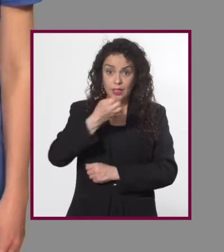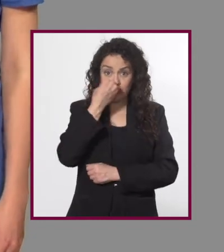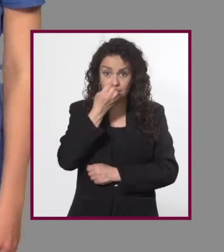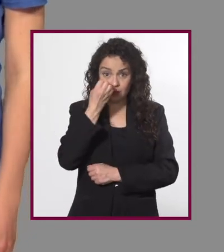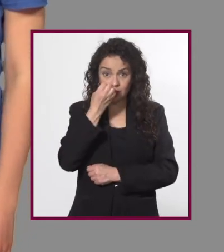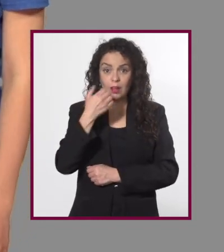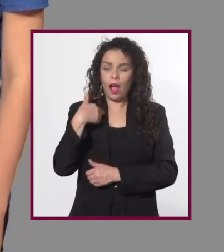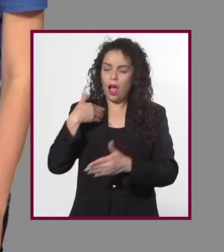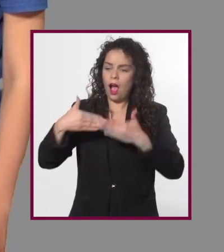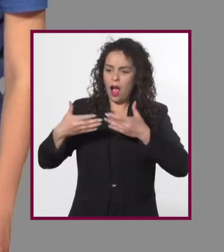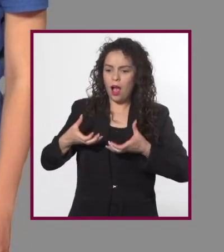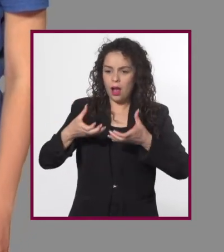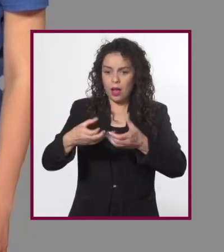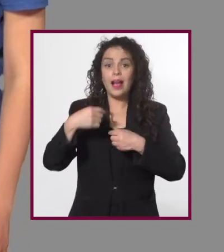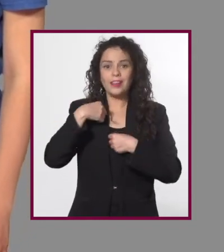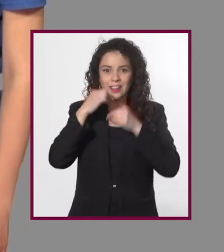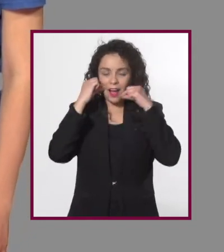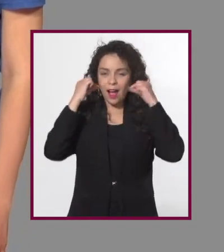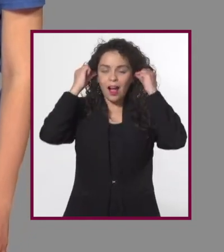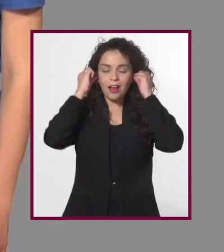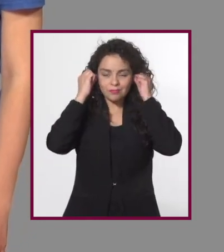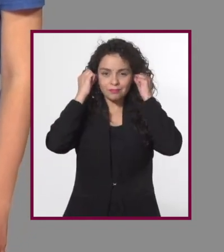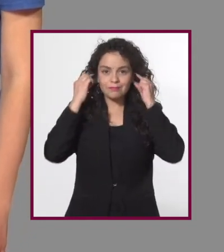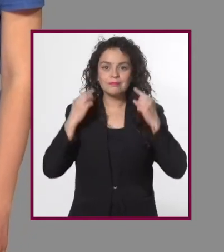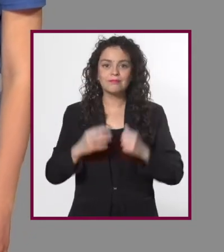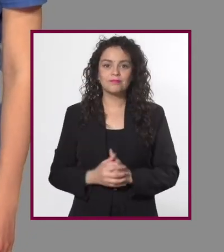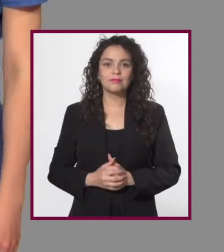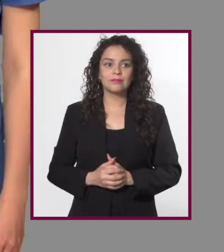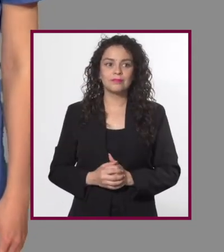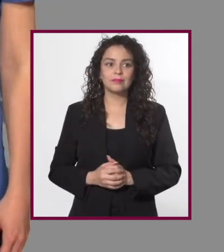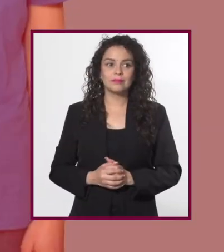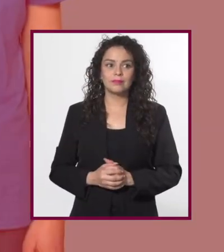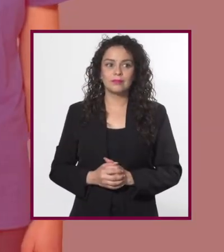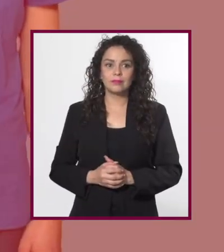Caminando a la escuela, cruzo la calle y me pongo mis audífonos.